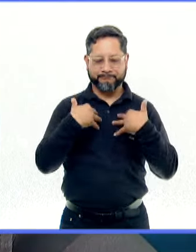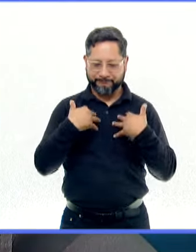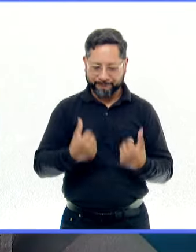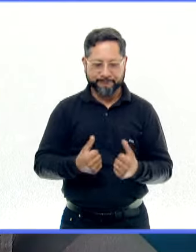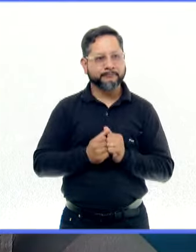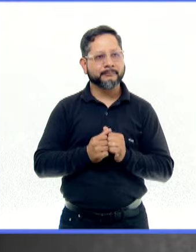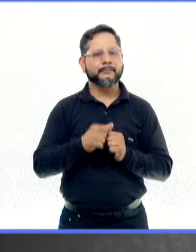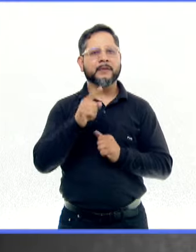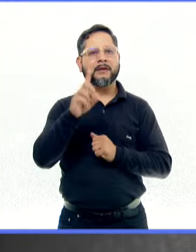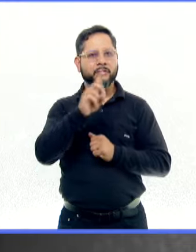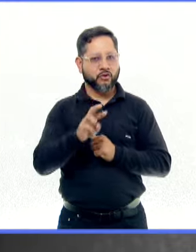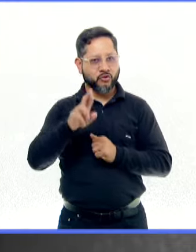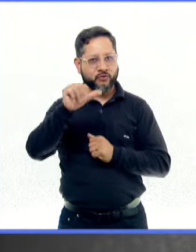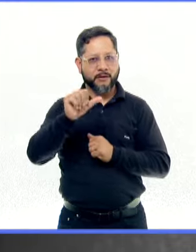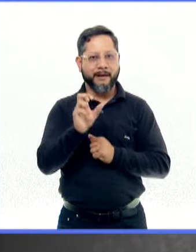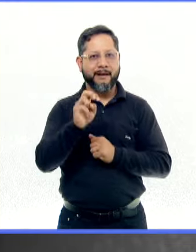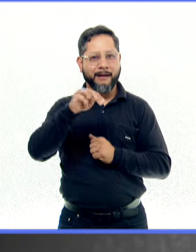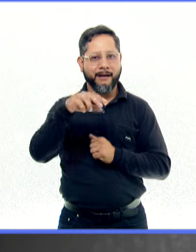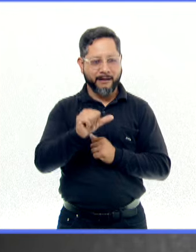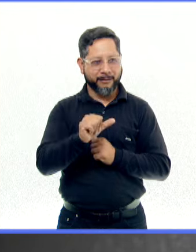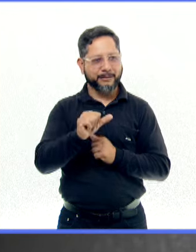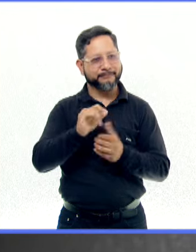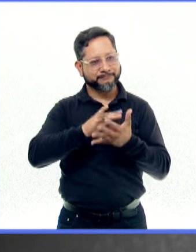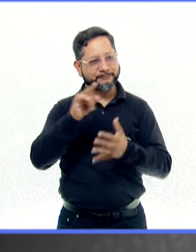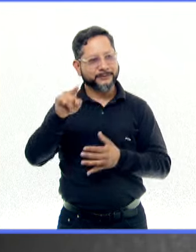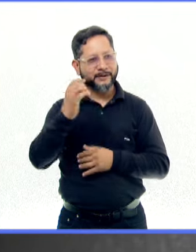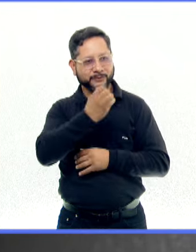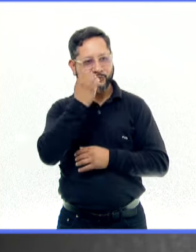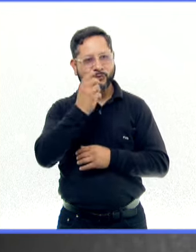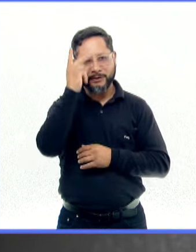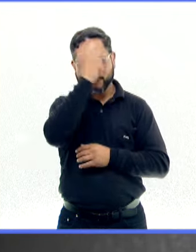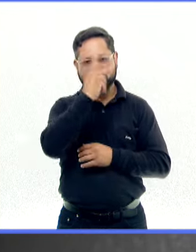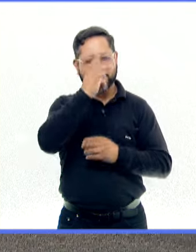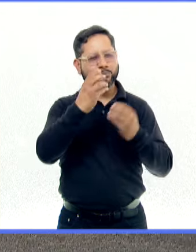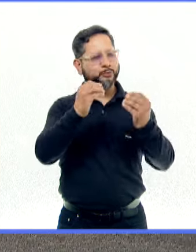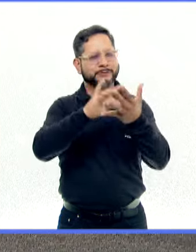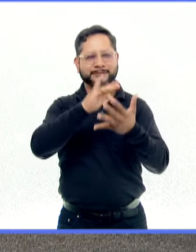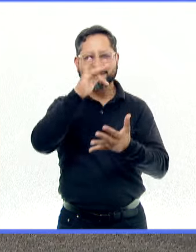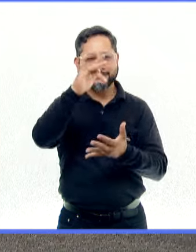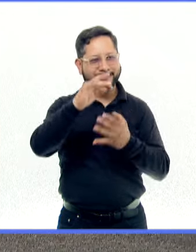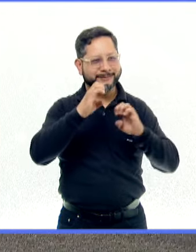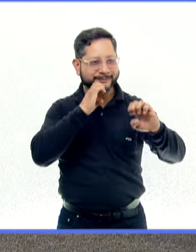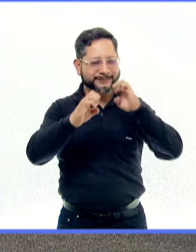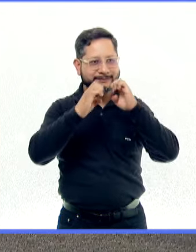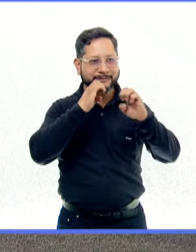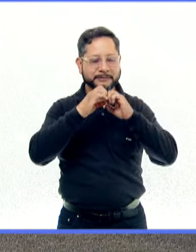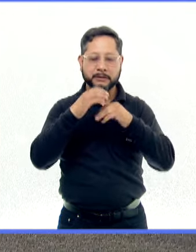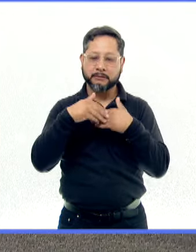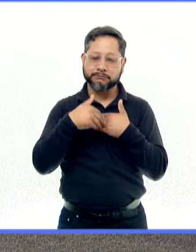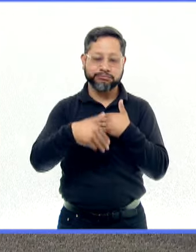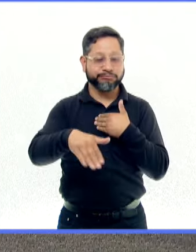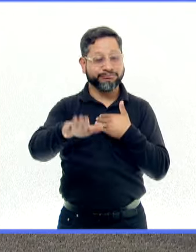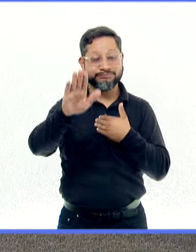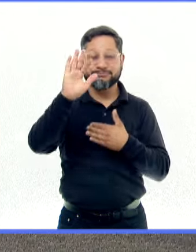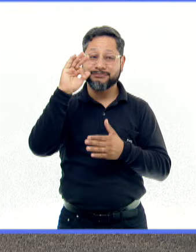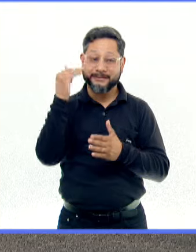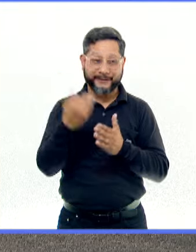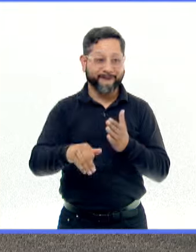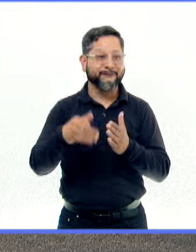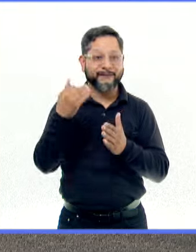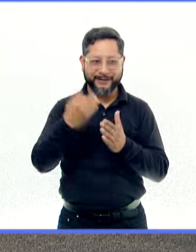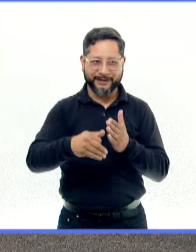Anashisui Aoki Morante, académica de la Facultad de Psicología de nuestra universidad. Gracias por estos minutos y hay mucho camino por andar todavía en